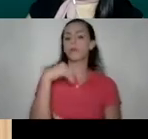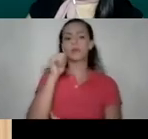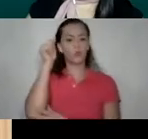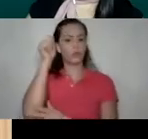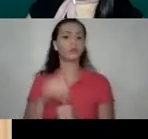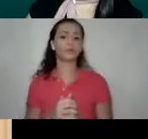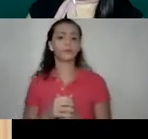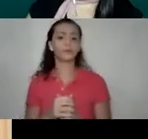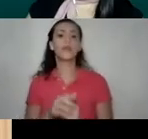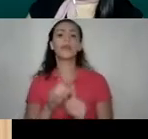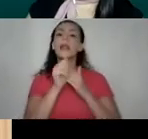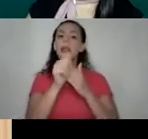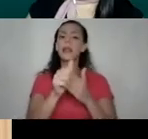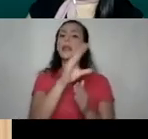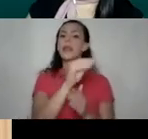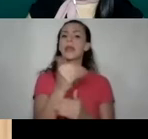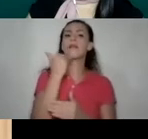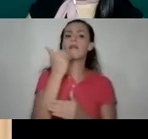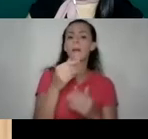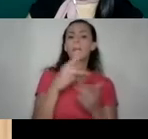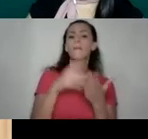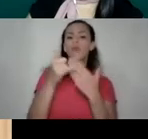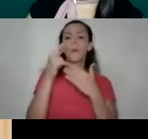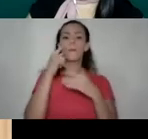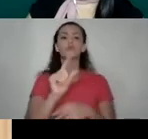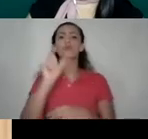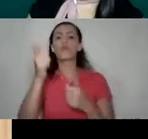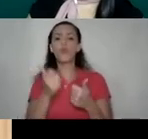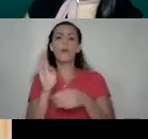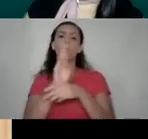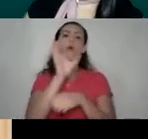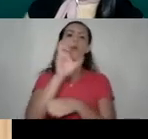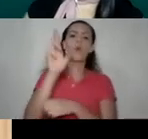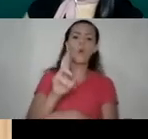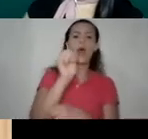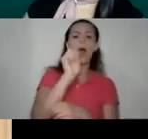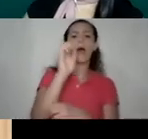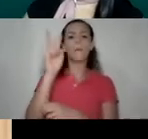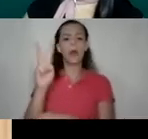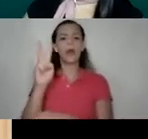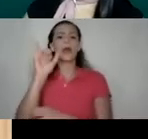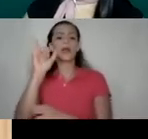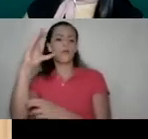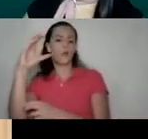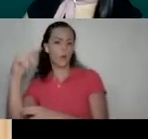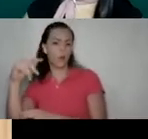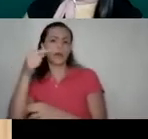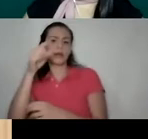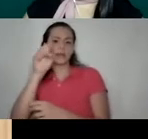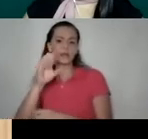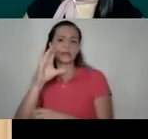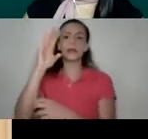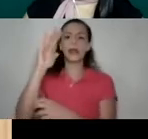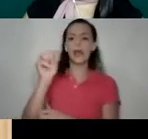Es líder y facilitador en proyectos para clientes como Uber, Banco de Costa Rica, Abus Vascular, InfoCop, Geeks, Micae, Amazon,